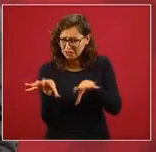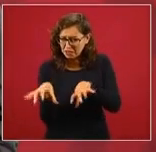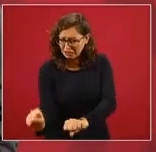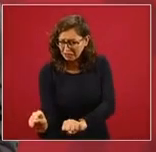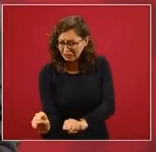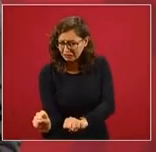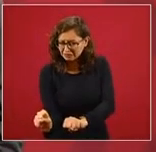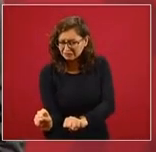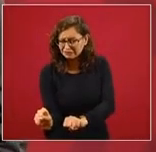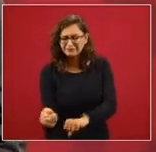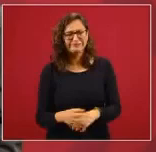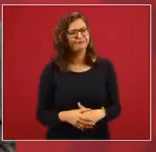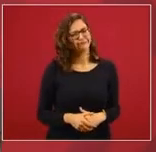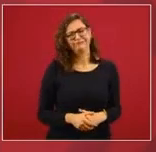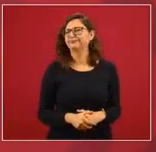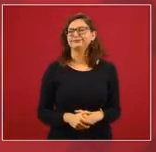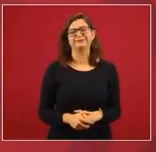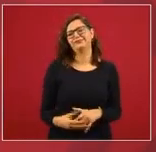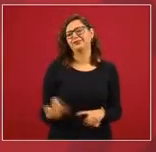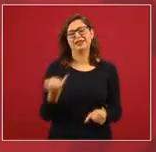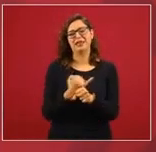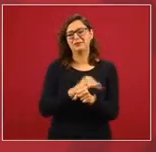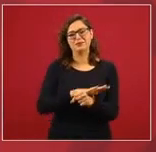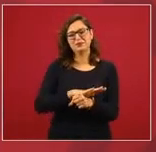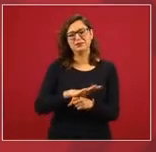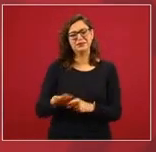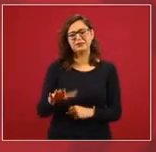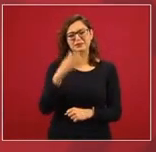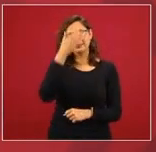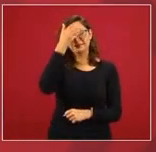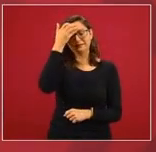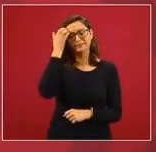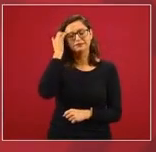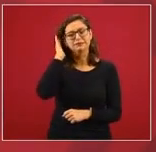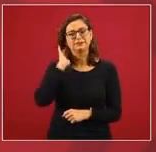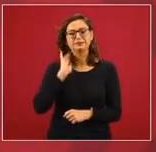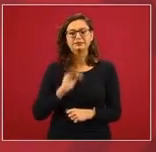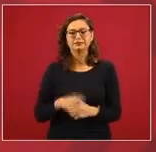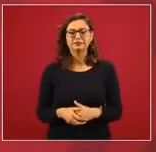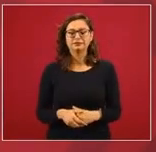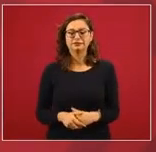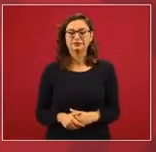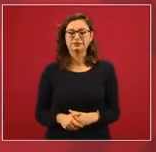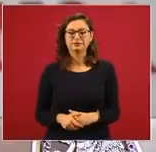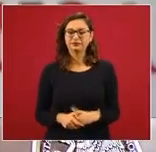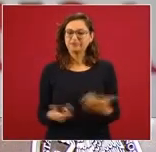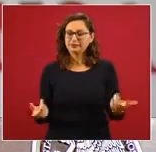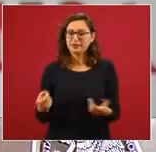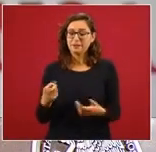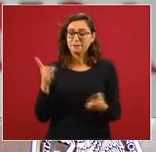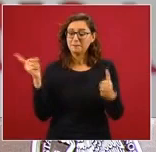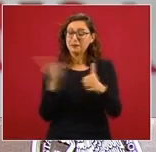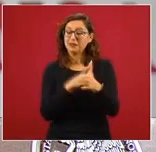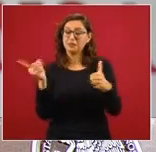No, puede hacer política sin autoridad moral.